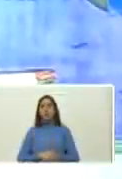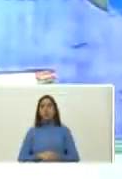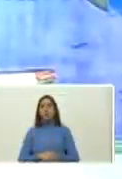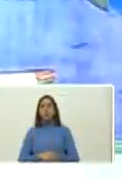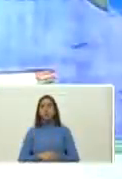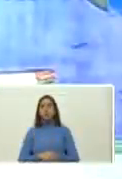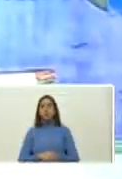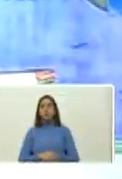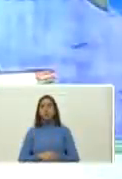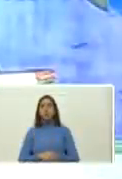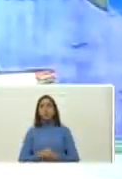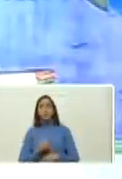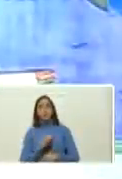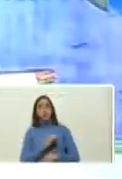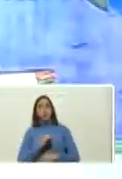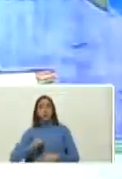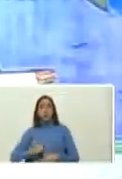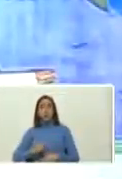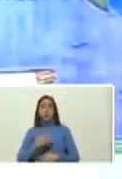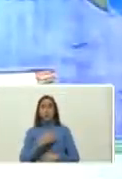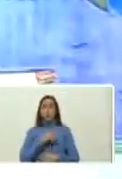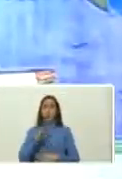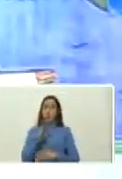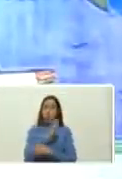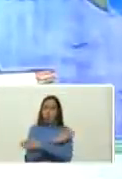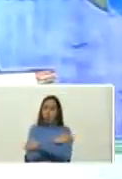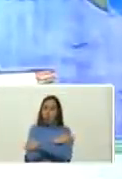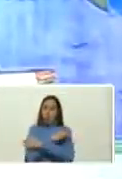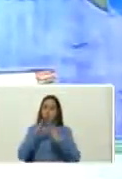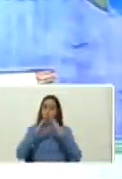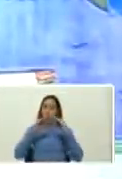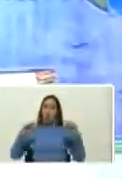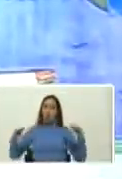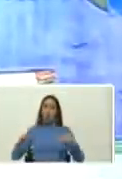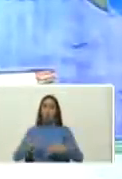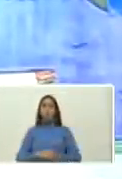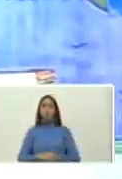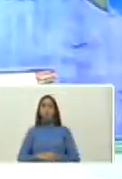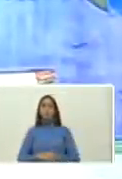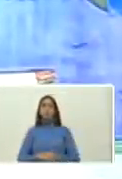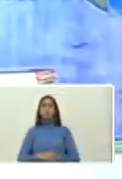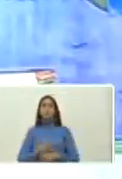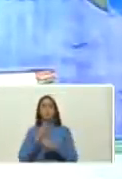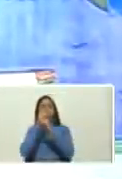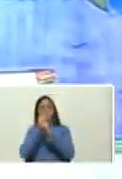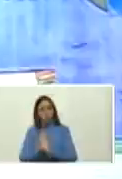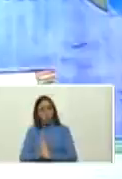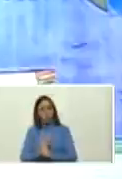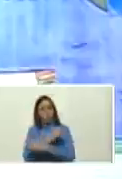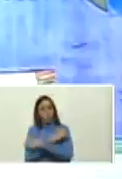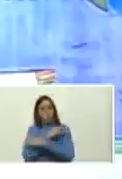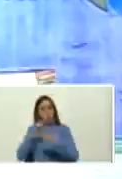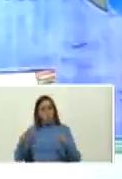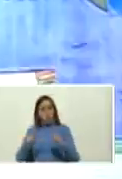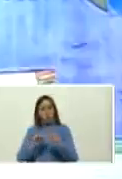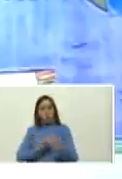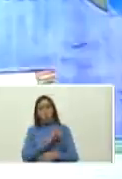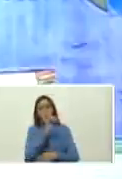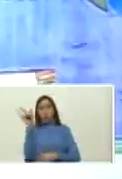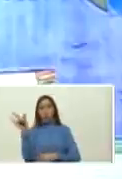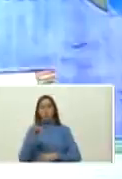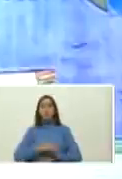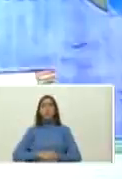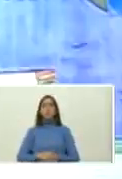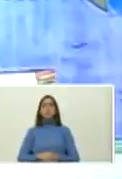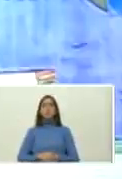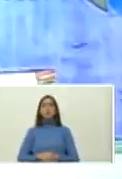Nicaragua independiente y soberana felicidades a todos pronto estaremos en Nicaragua dándole un abrazo a este amado